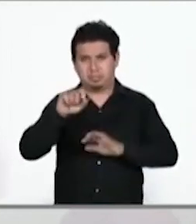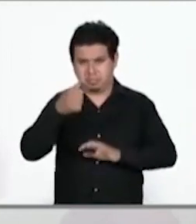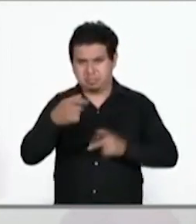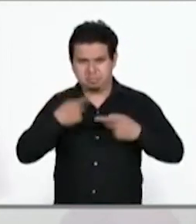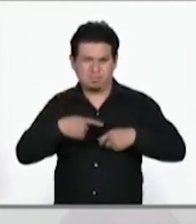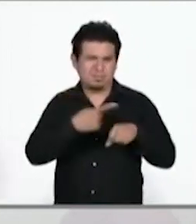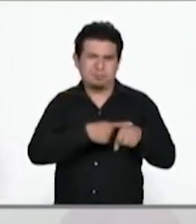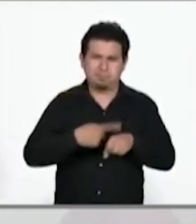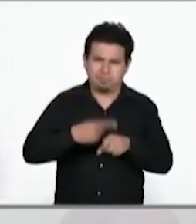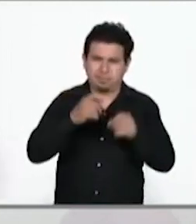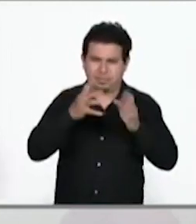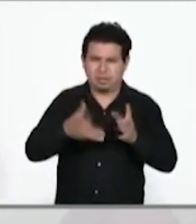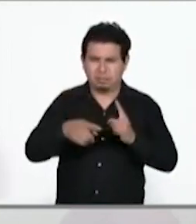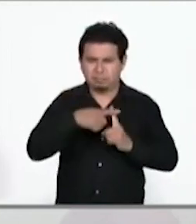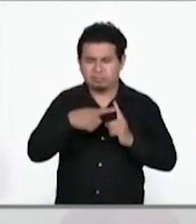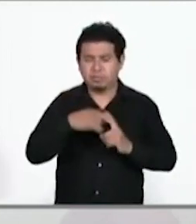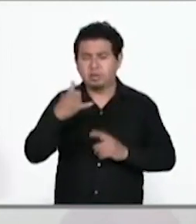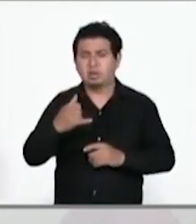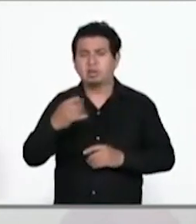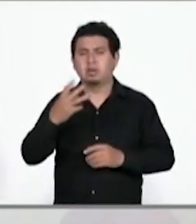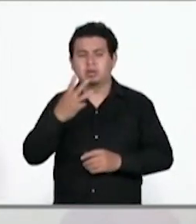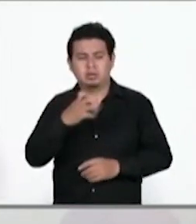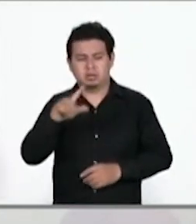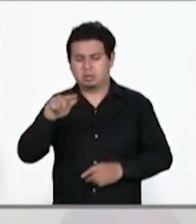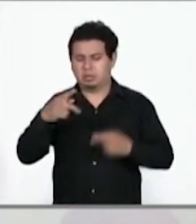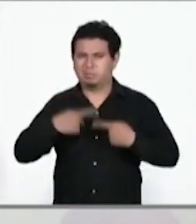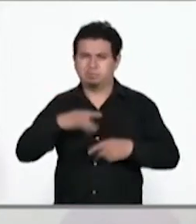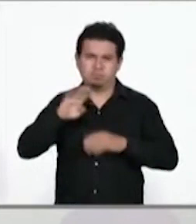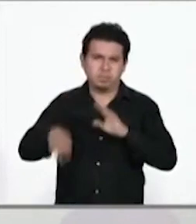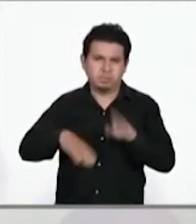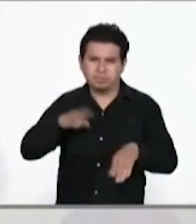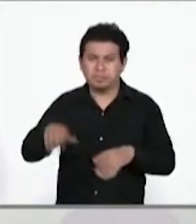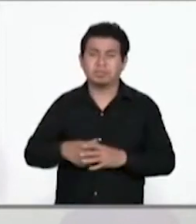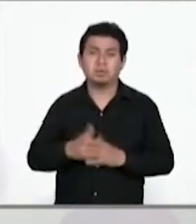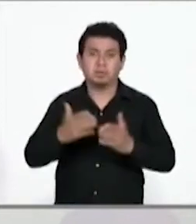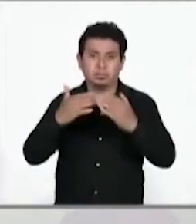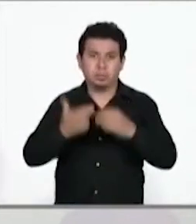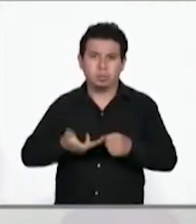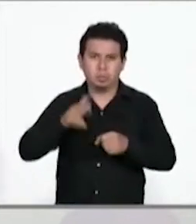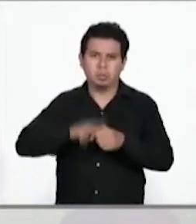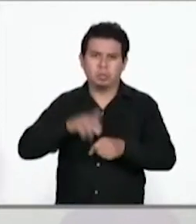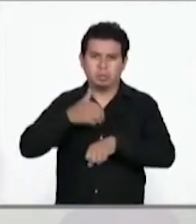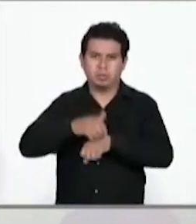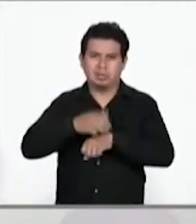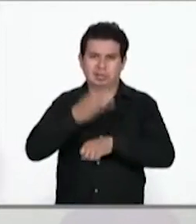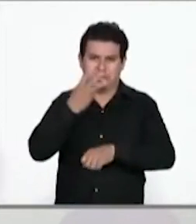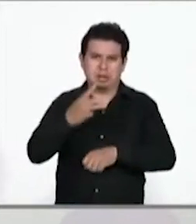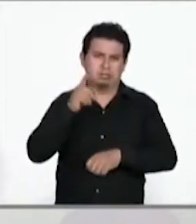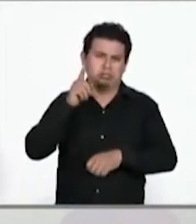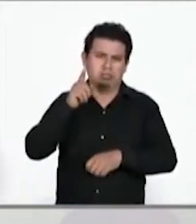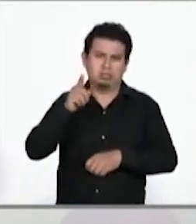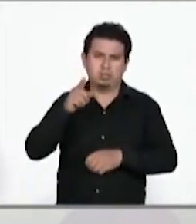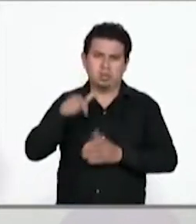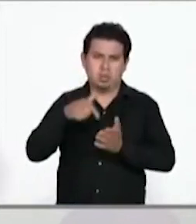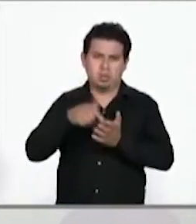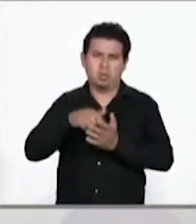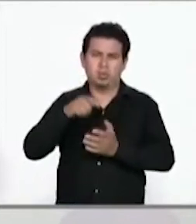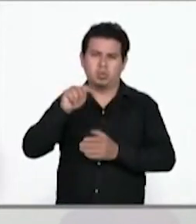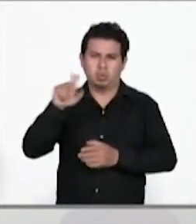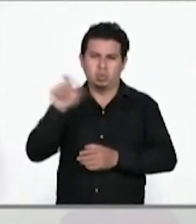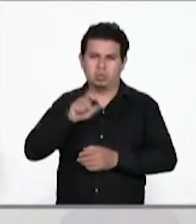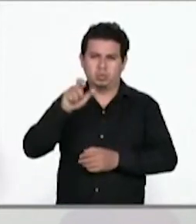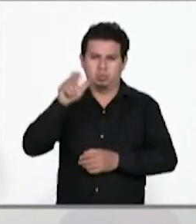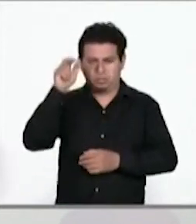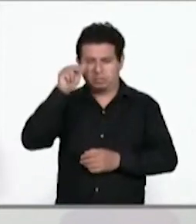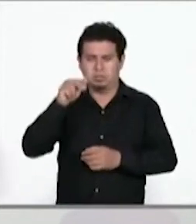confirmados con 370 defunciones. En la jurisdicción sanitaria número tres, región Tuxtepec,